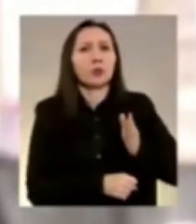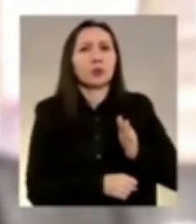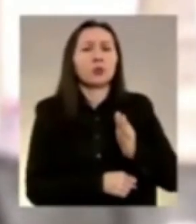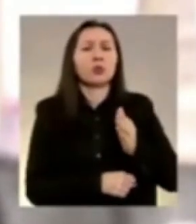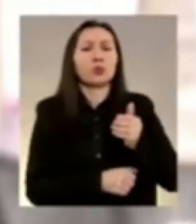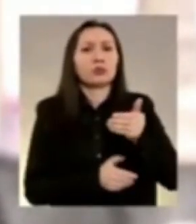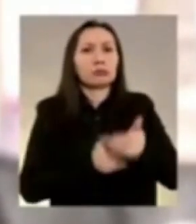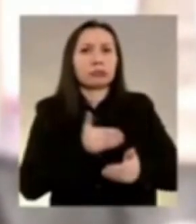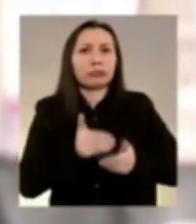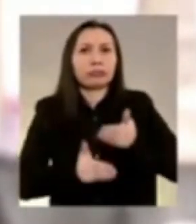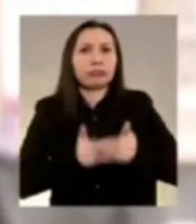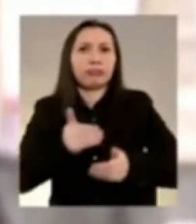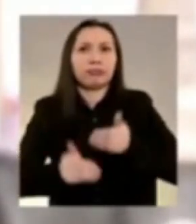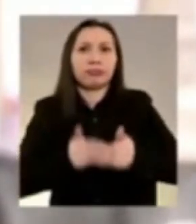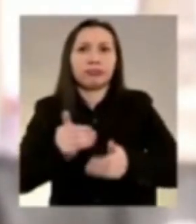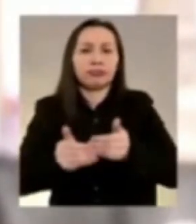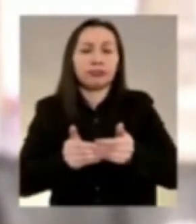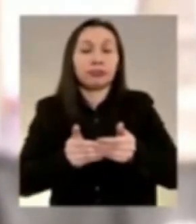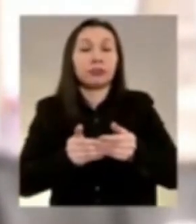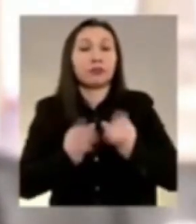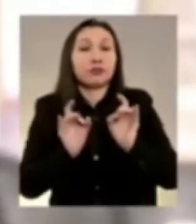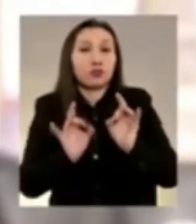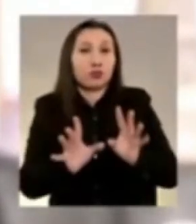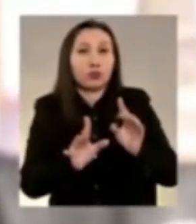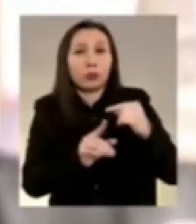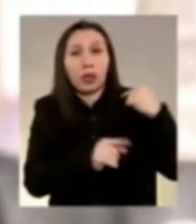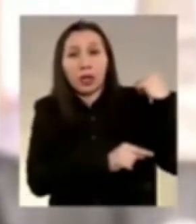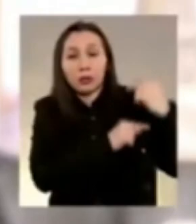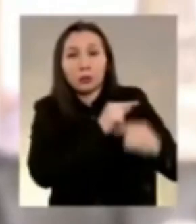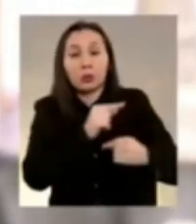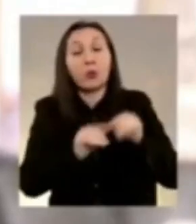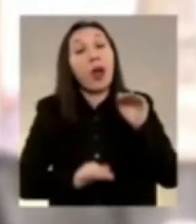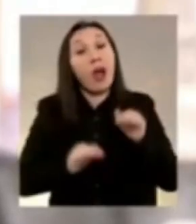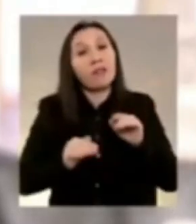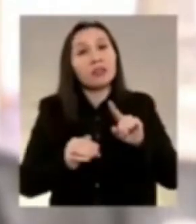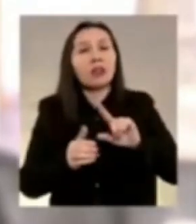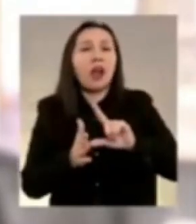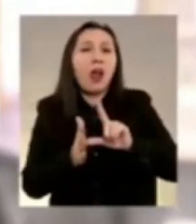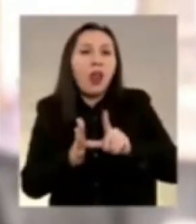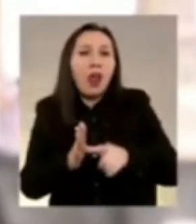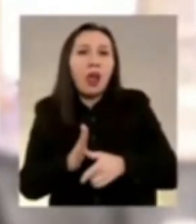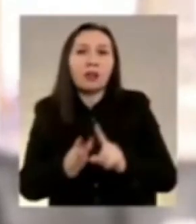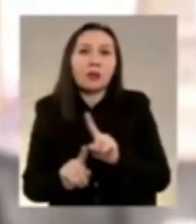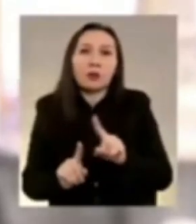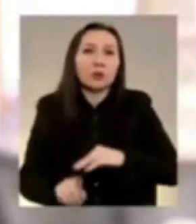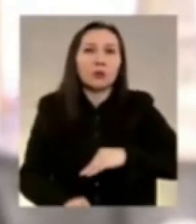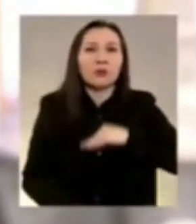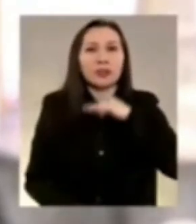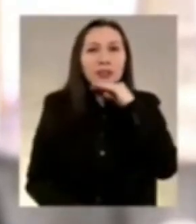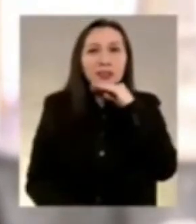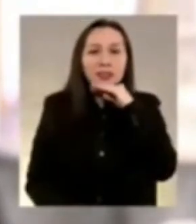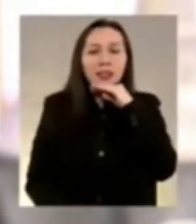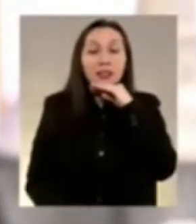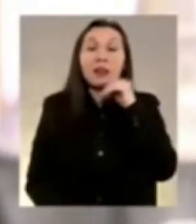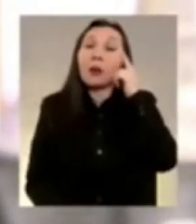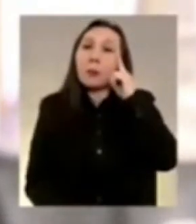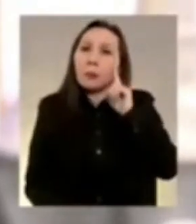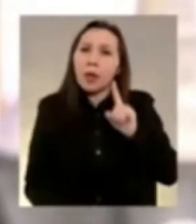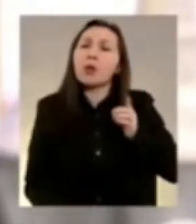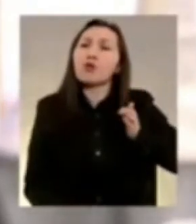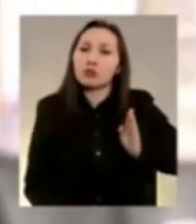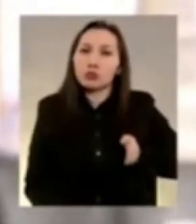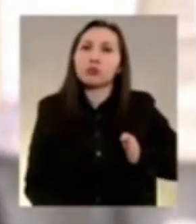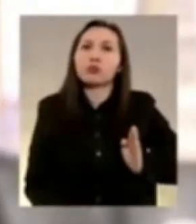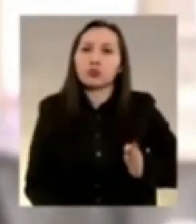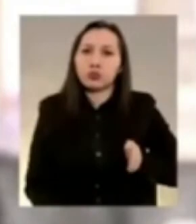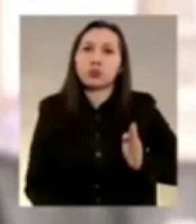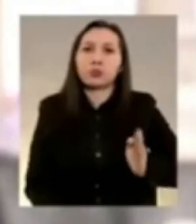mismo presidente Boris agradece su presencia y la por supuesto la representación de México en esta lucha por la libertad